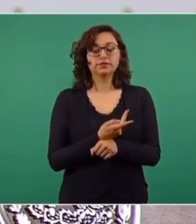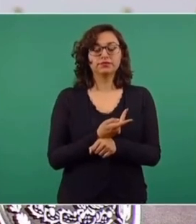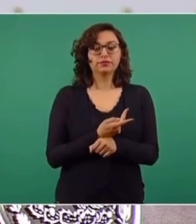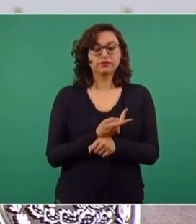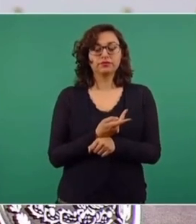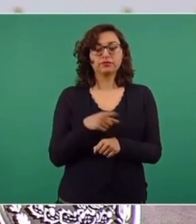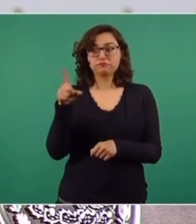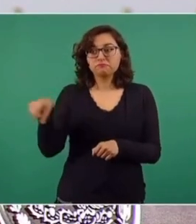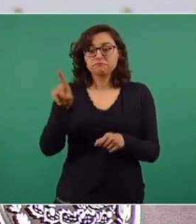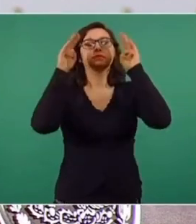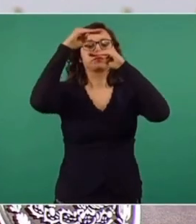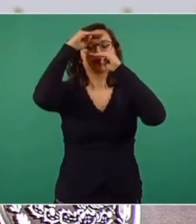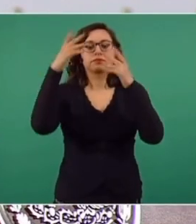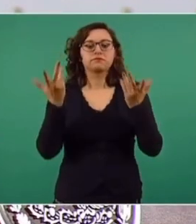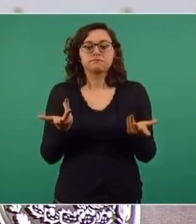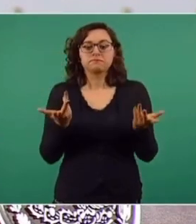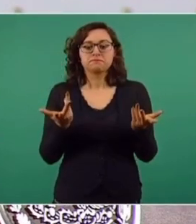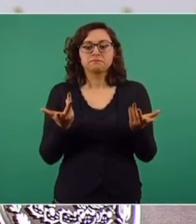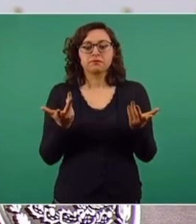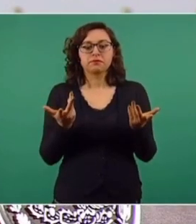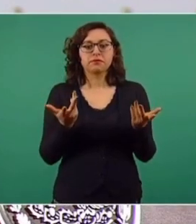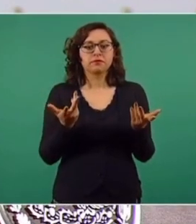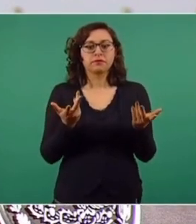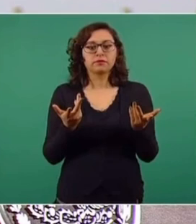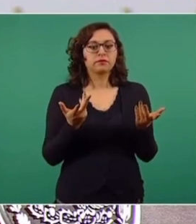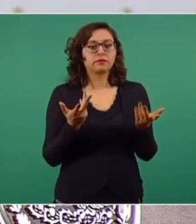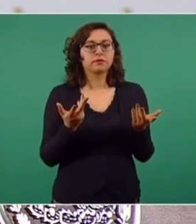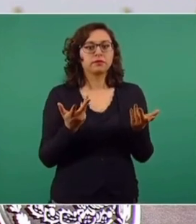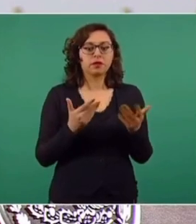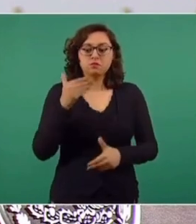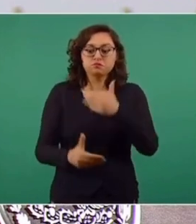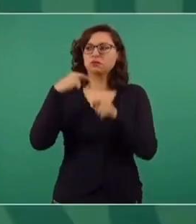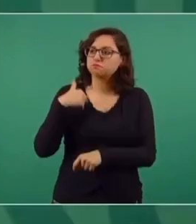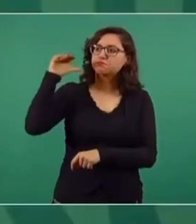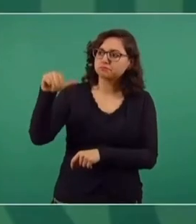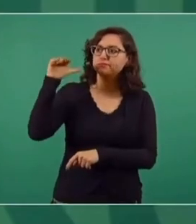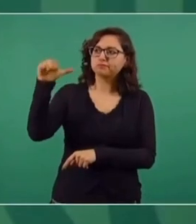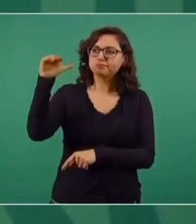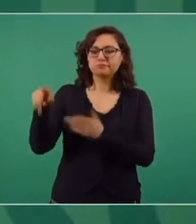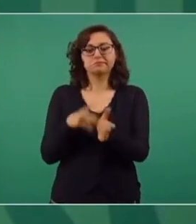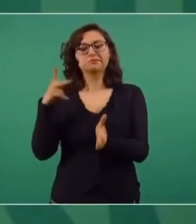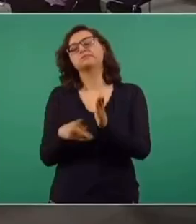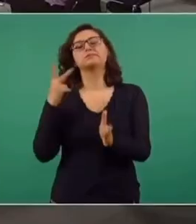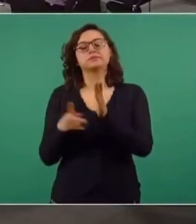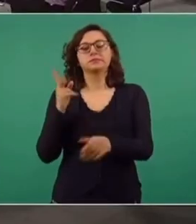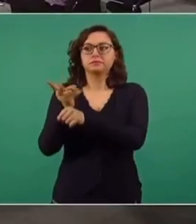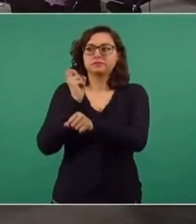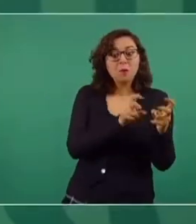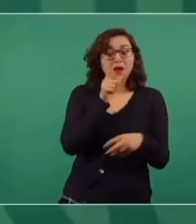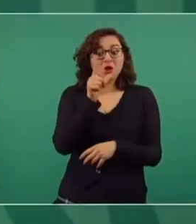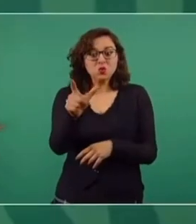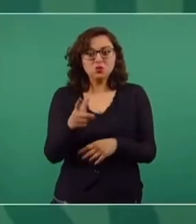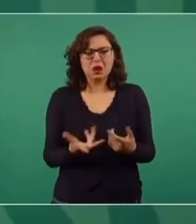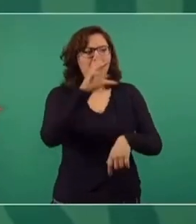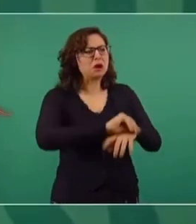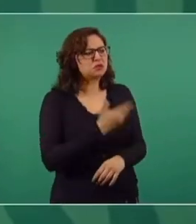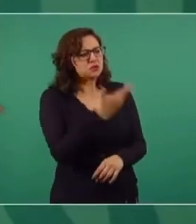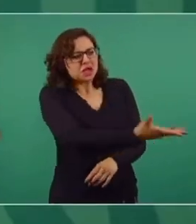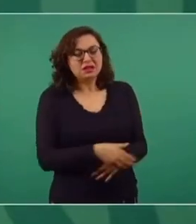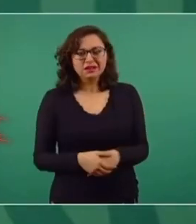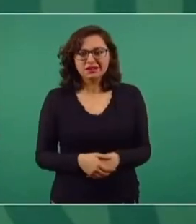conservadora y contraria al proceso de transformación, porque quiero que quede constancia. Entonces,